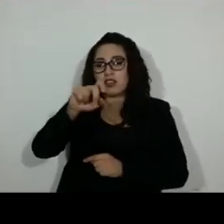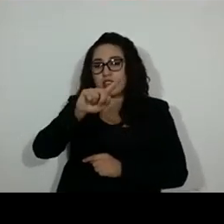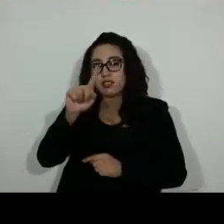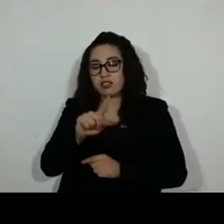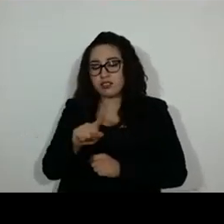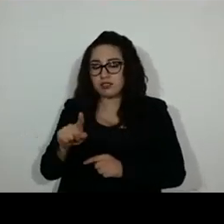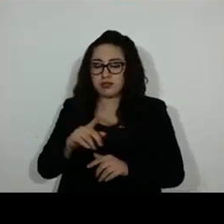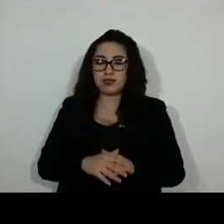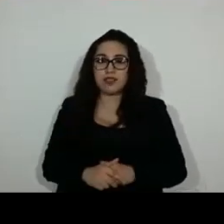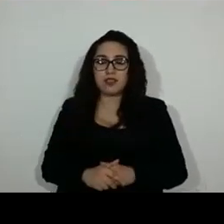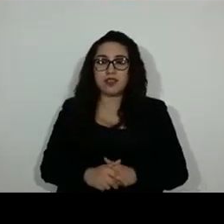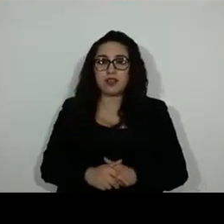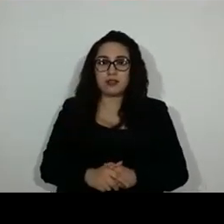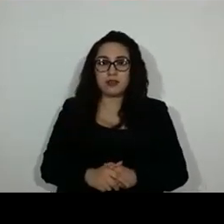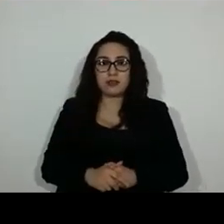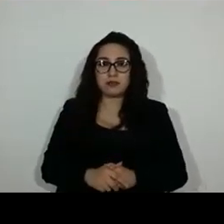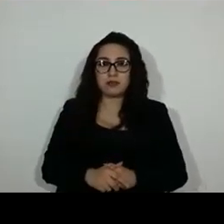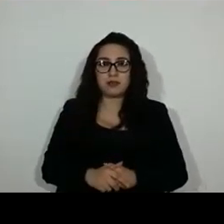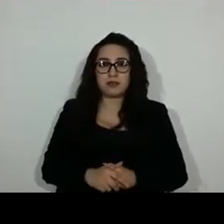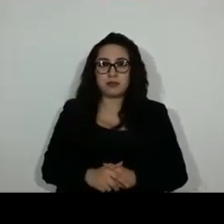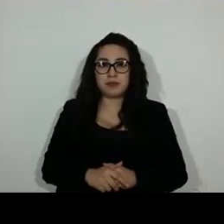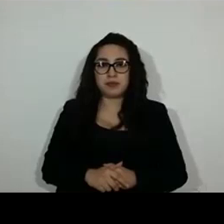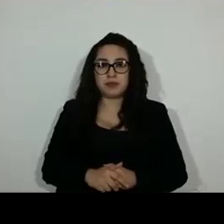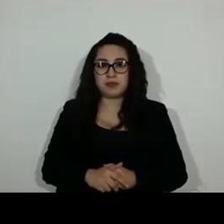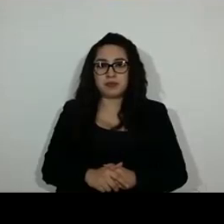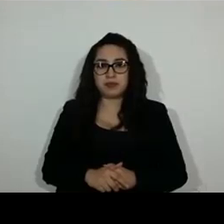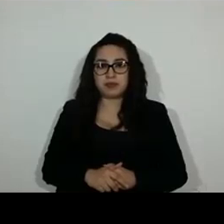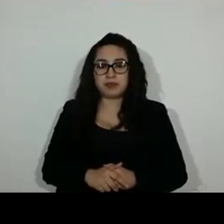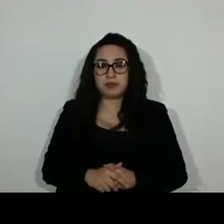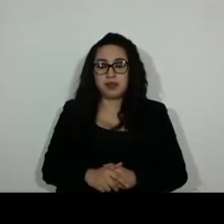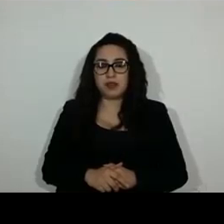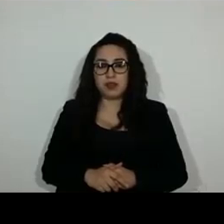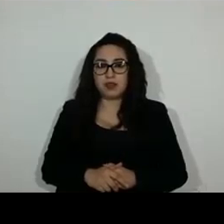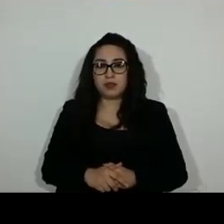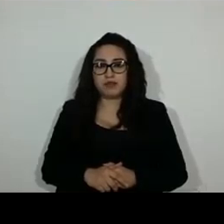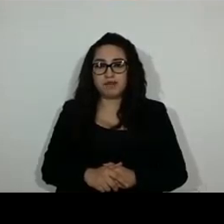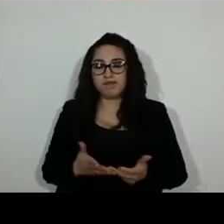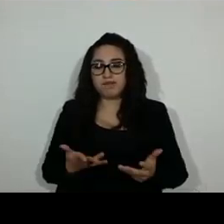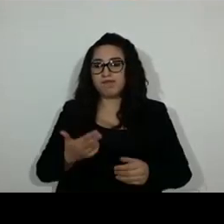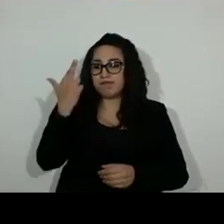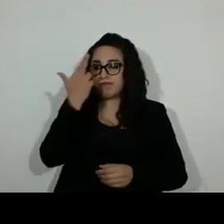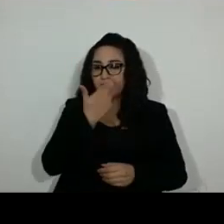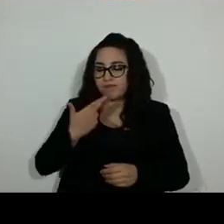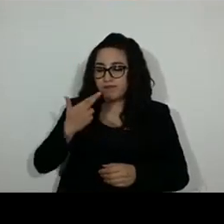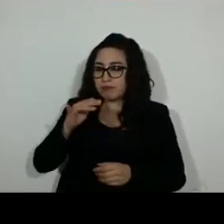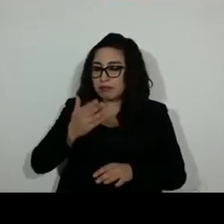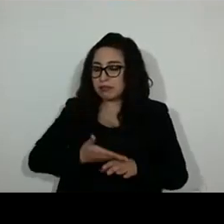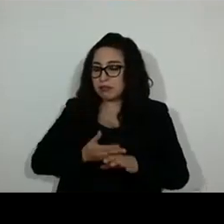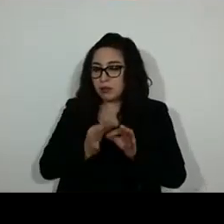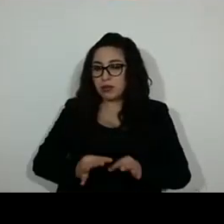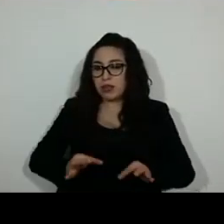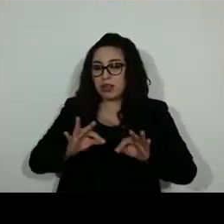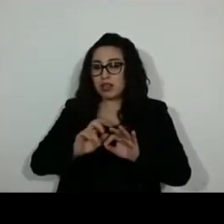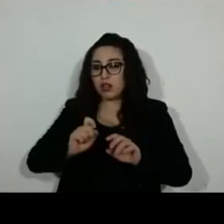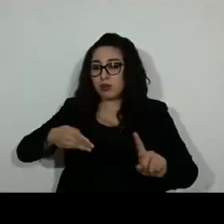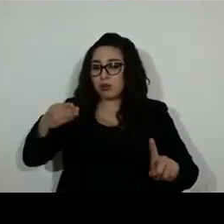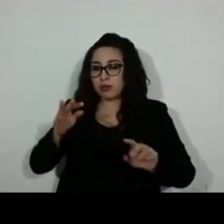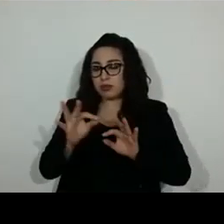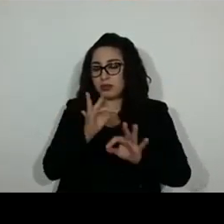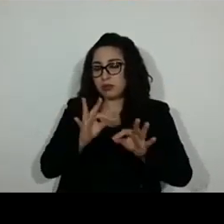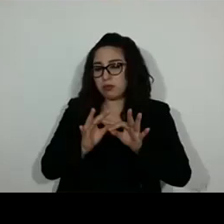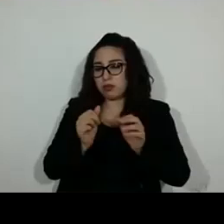Esto en razón de haber valorado la relevancia del objetivo que persigue la Agenda 2030